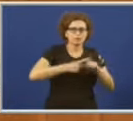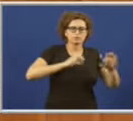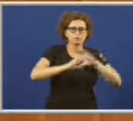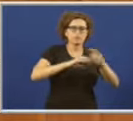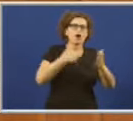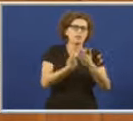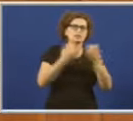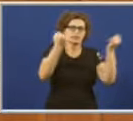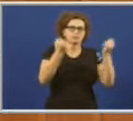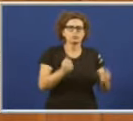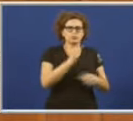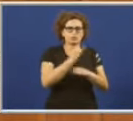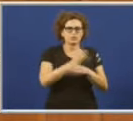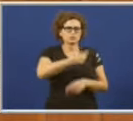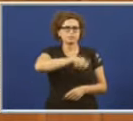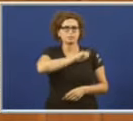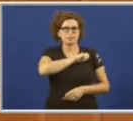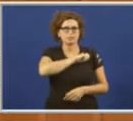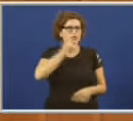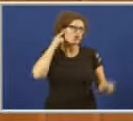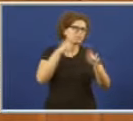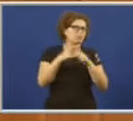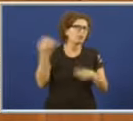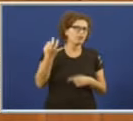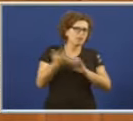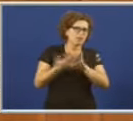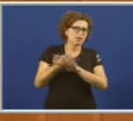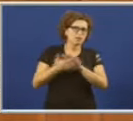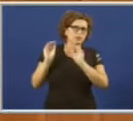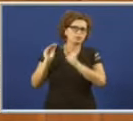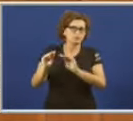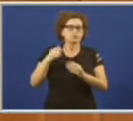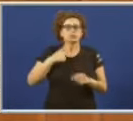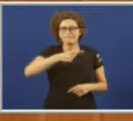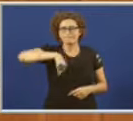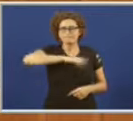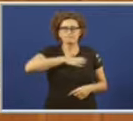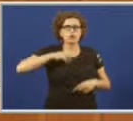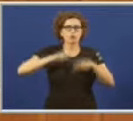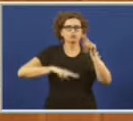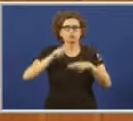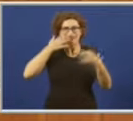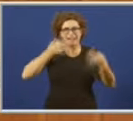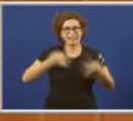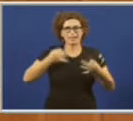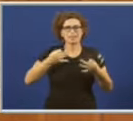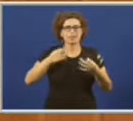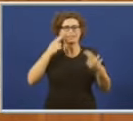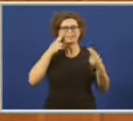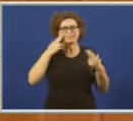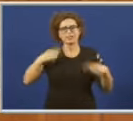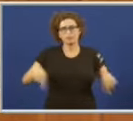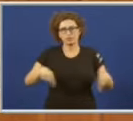institucións do Estado español, cun único objetivo, construir unha realidade que atemorice.